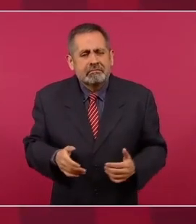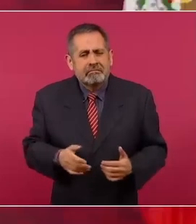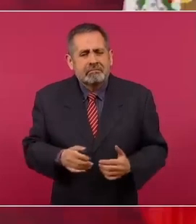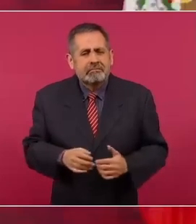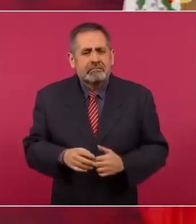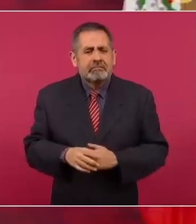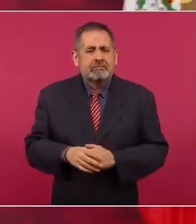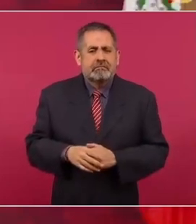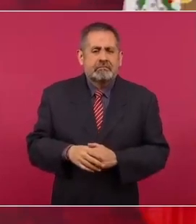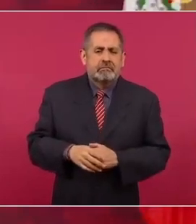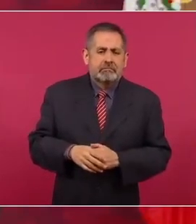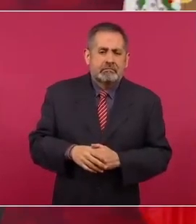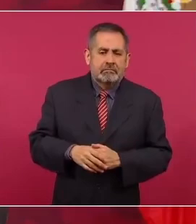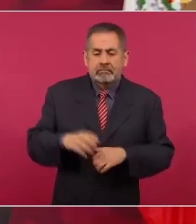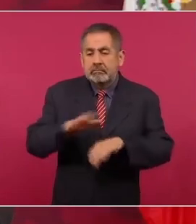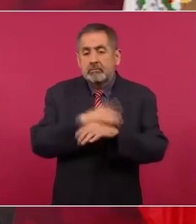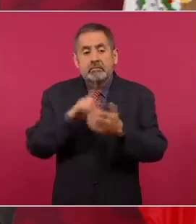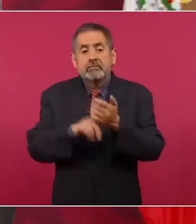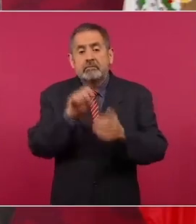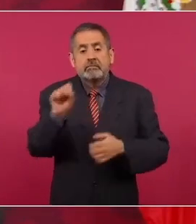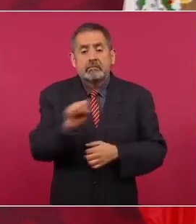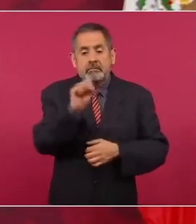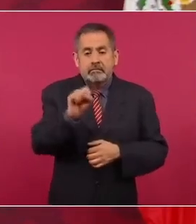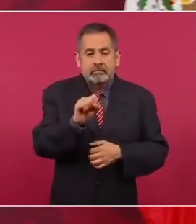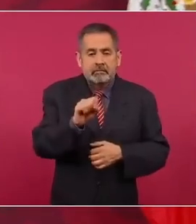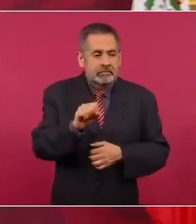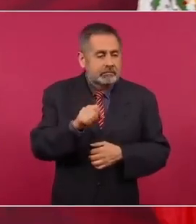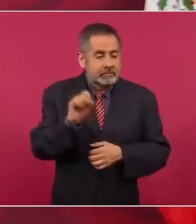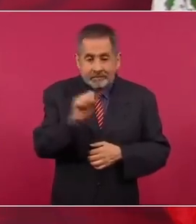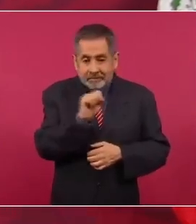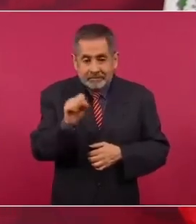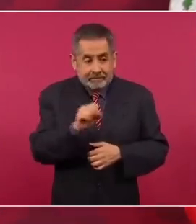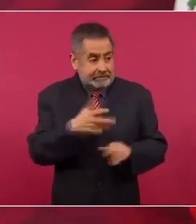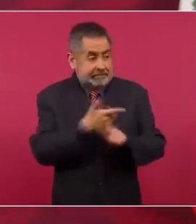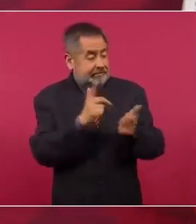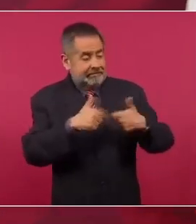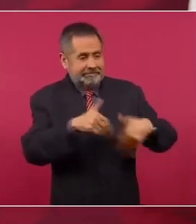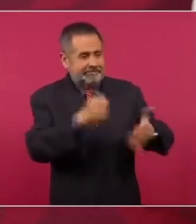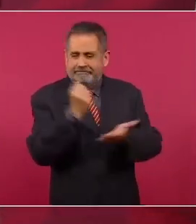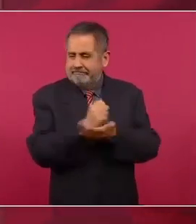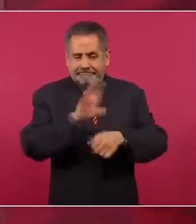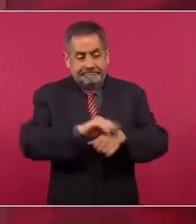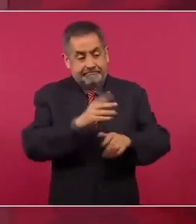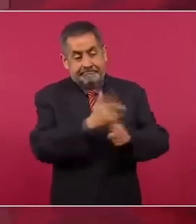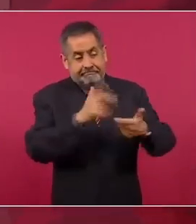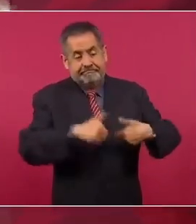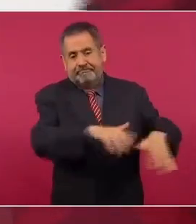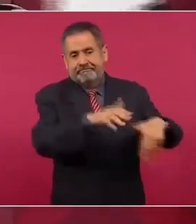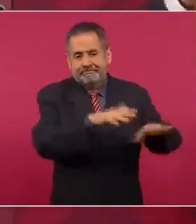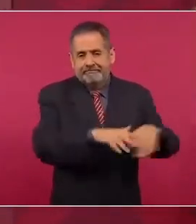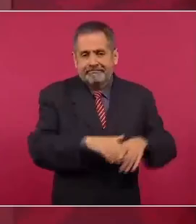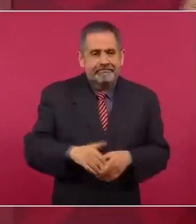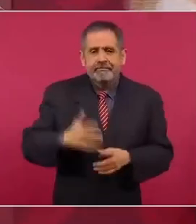Ah, ¿por qué lo hacen el sábado? Porque no da tiempo de